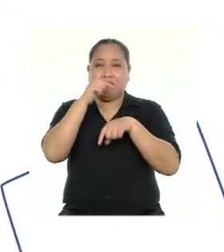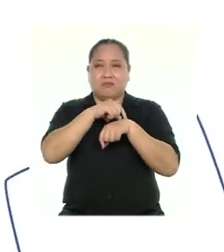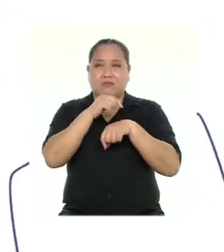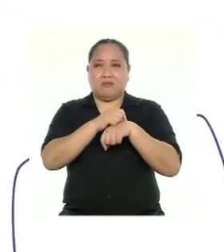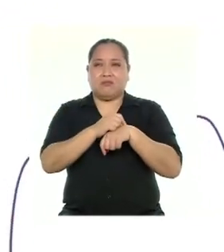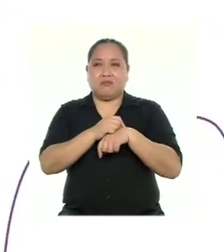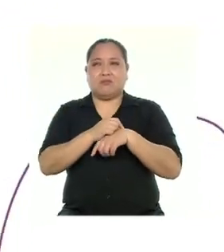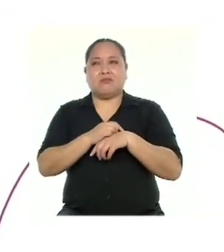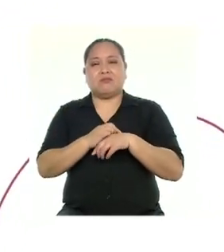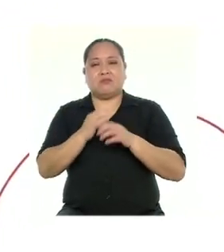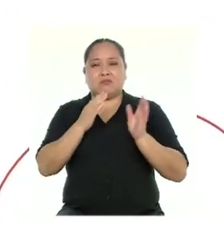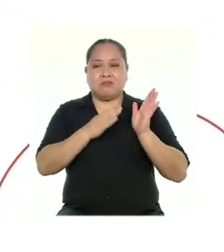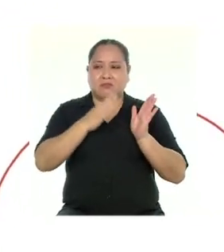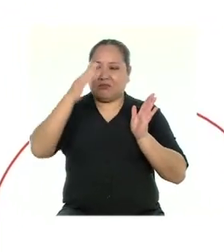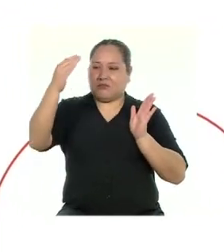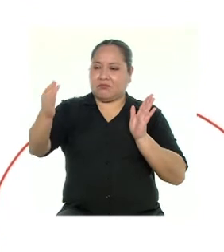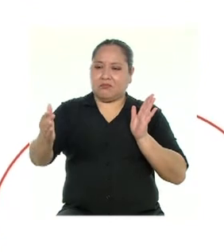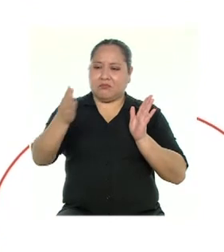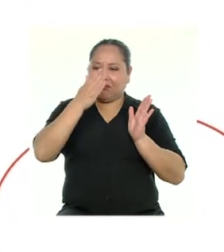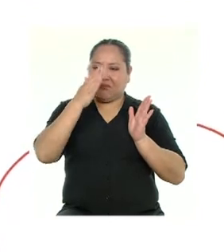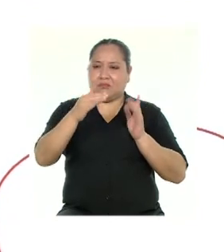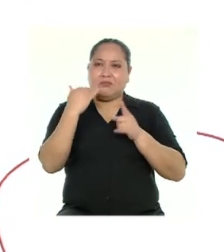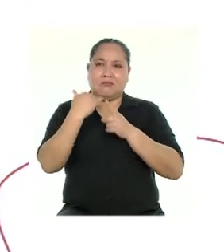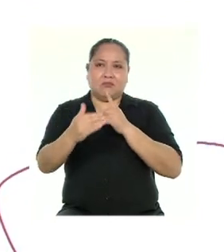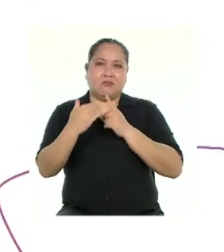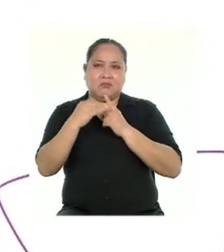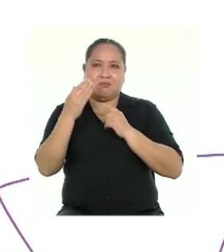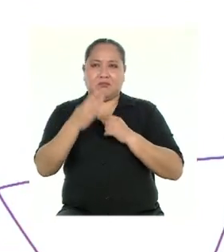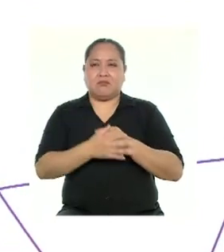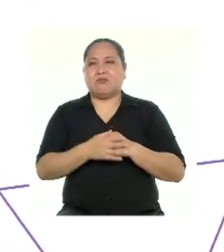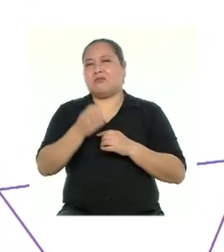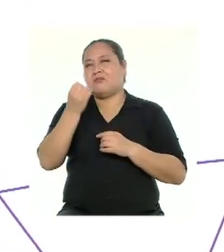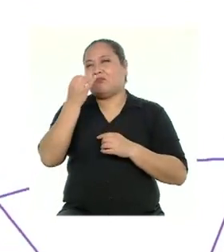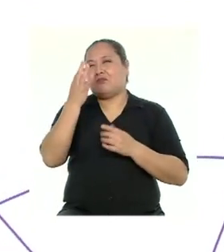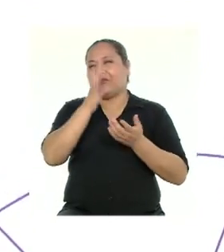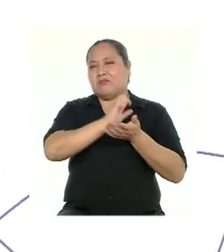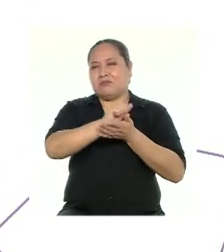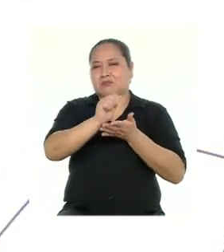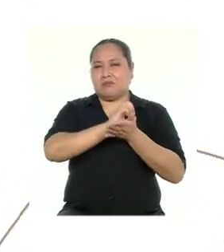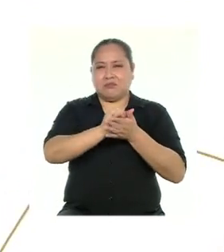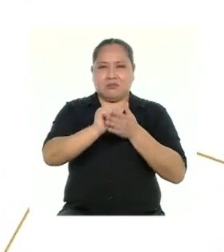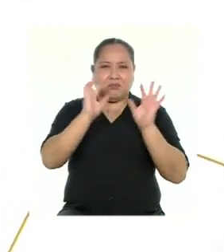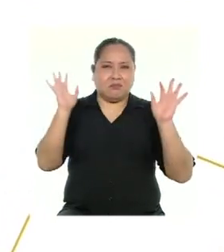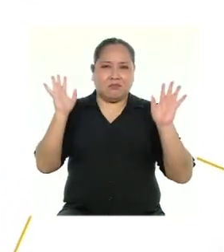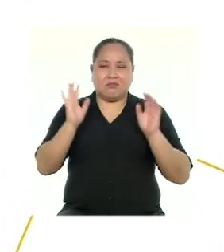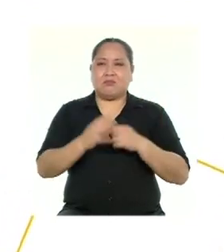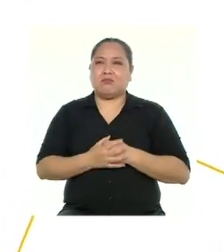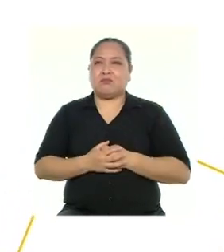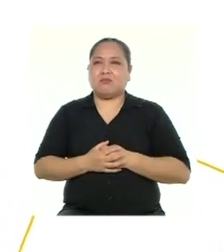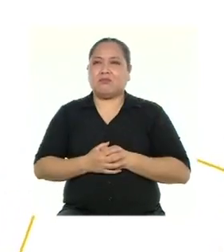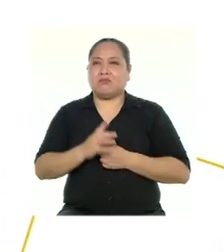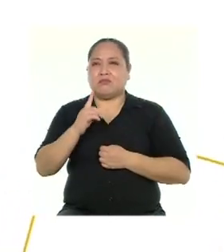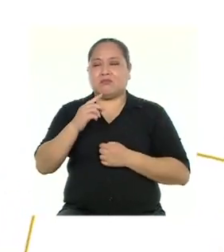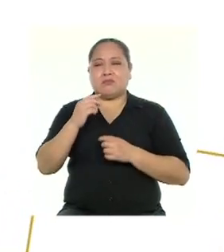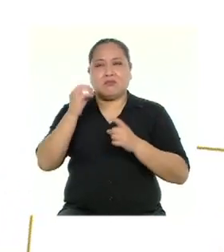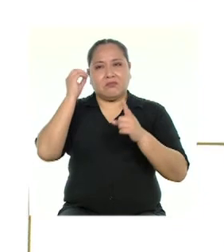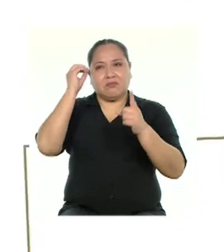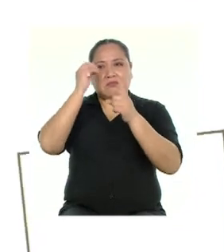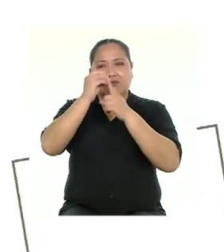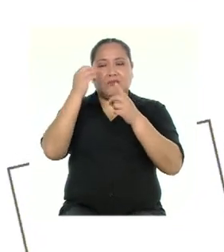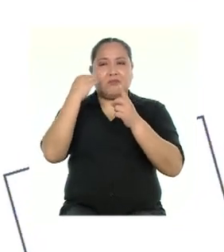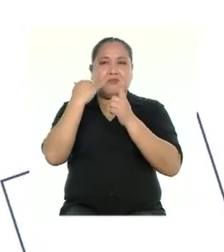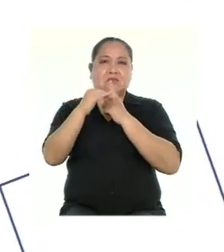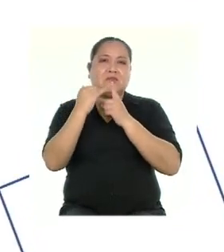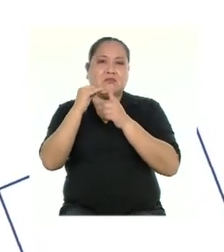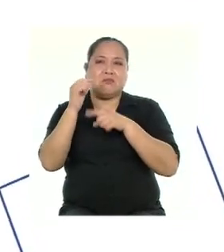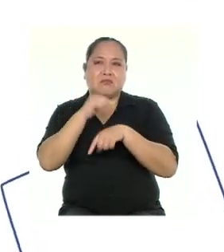metas a corto y largo plazo y por lo general duran unos cuantos meses Una meta a mediano plazo